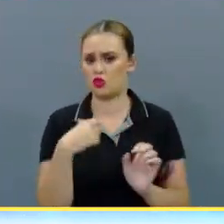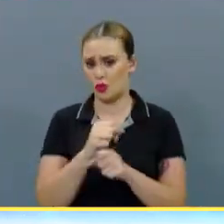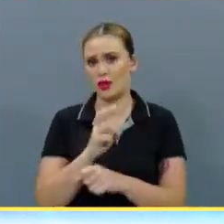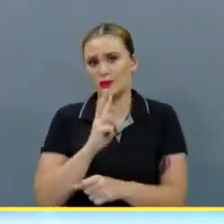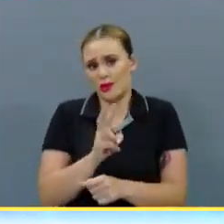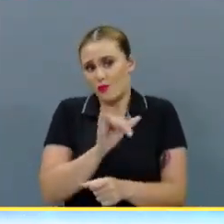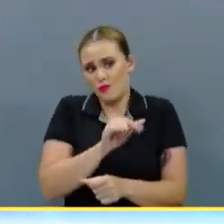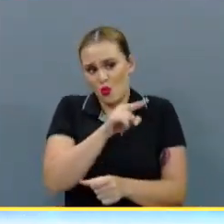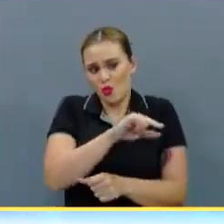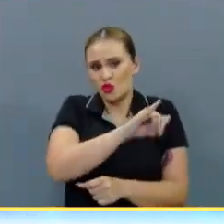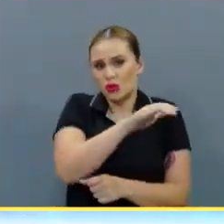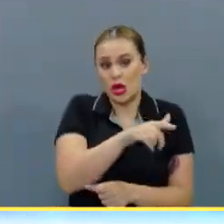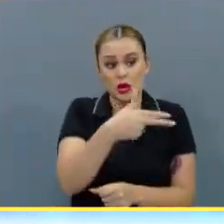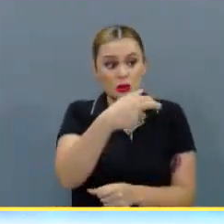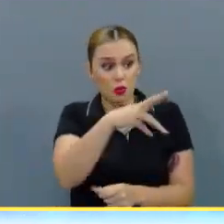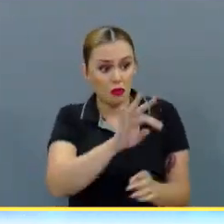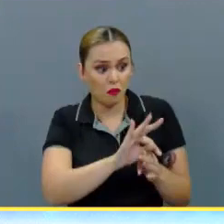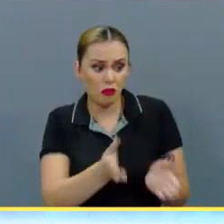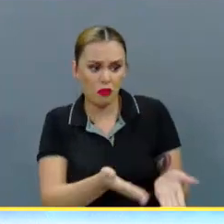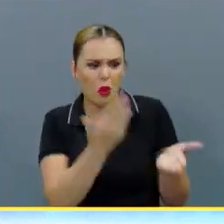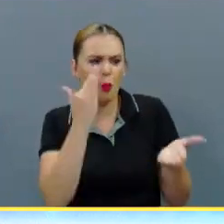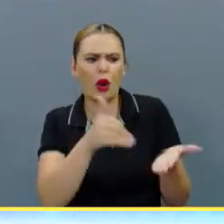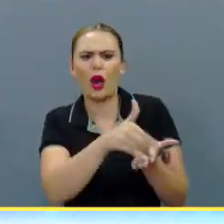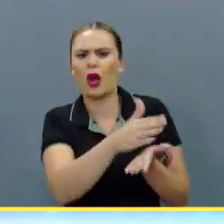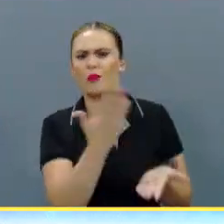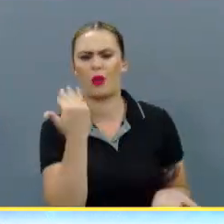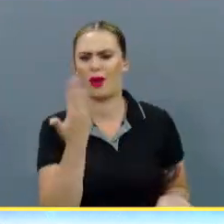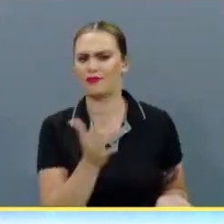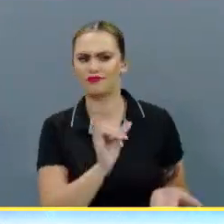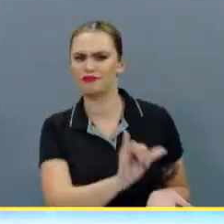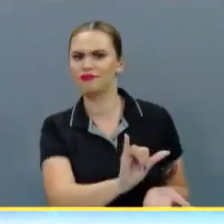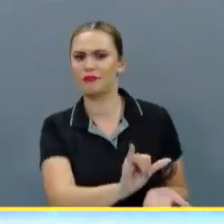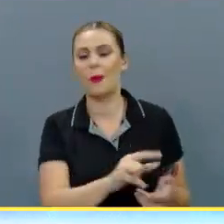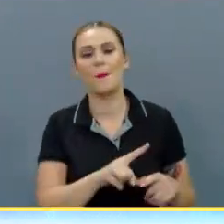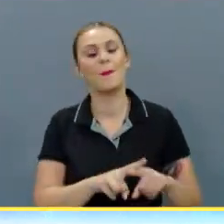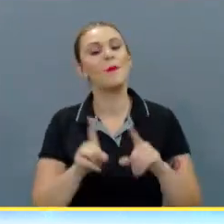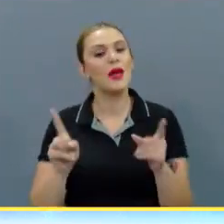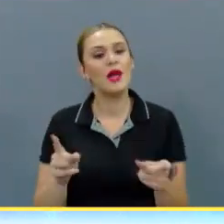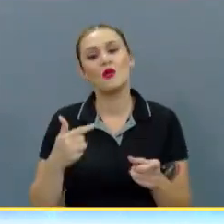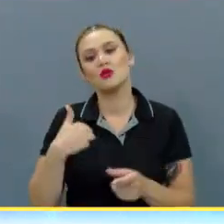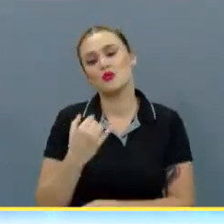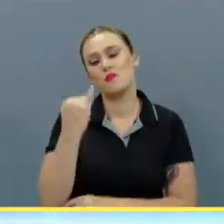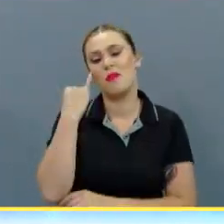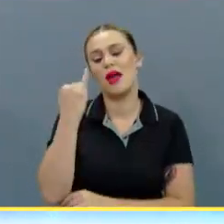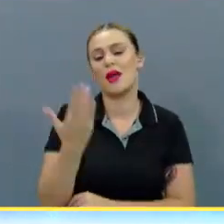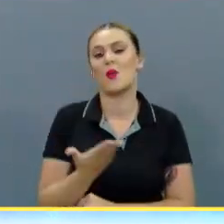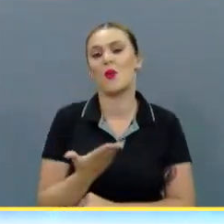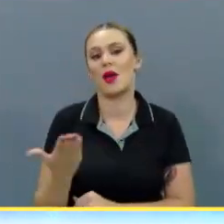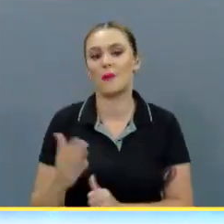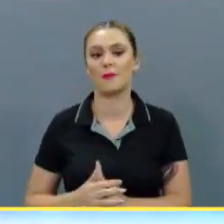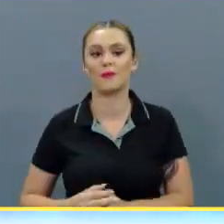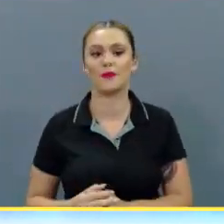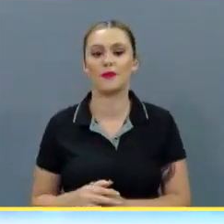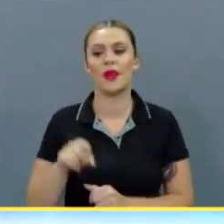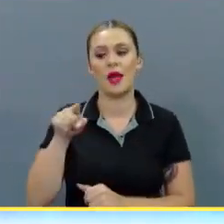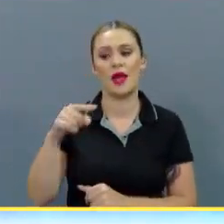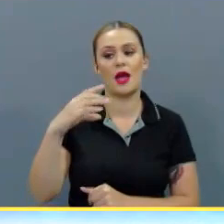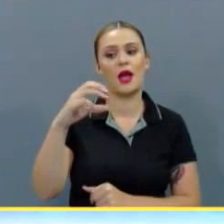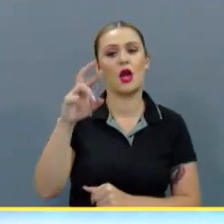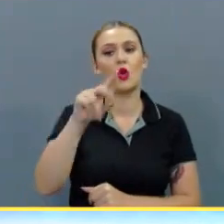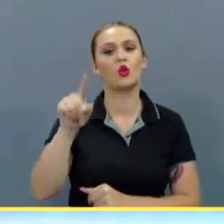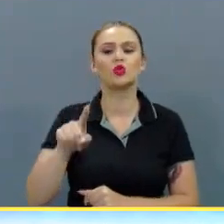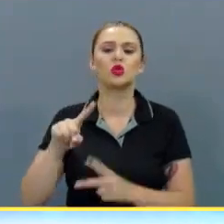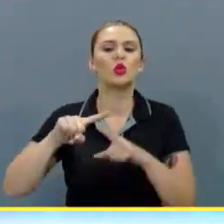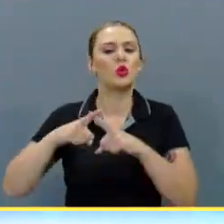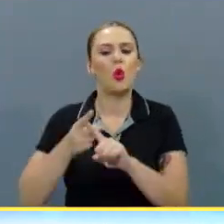sinceramente lo mismo que Justin. Si Chamorro está funcionando, ¿por qué lo voy a quitar? Pero yo me imagino que a Cruz le dolió eso de